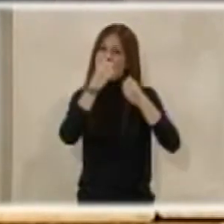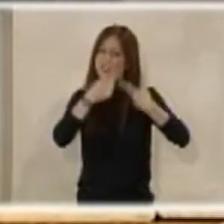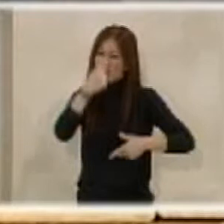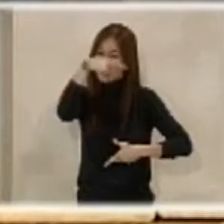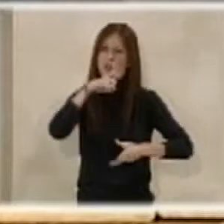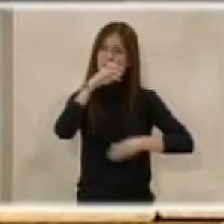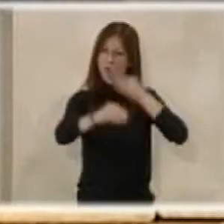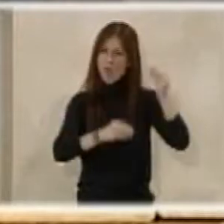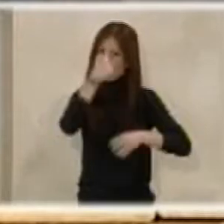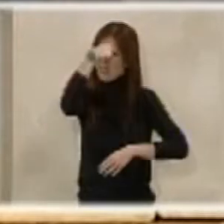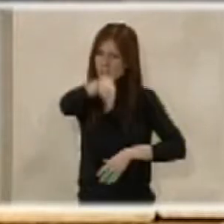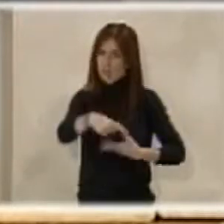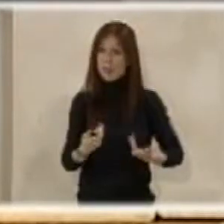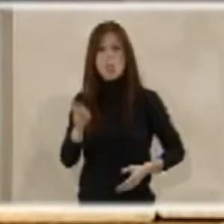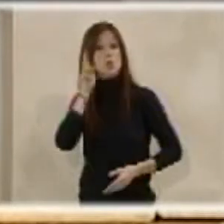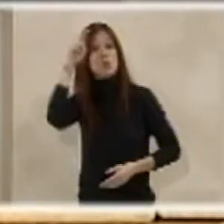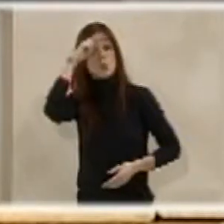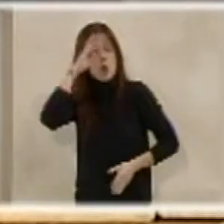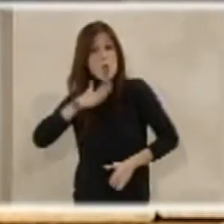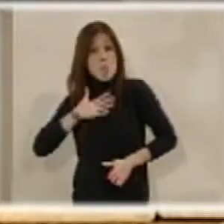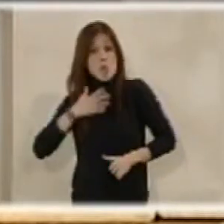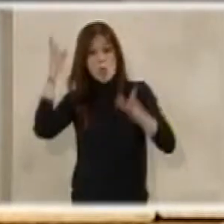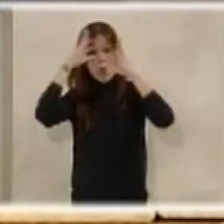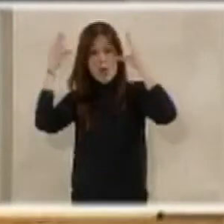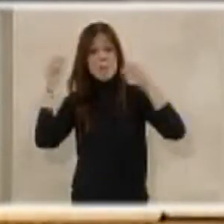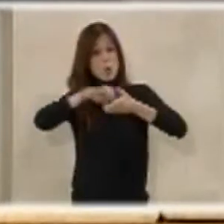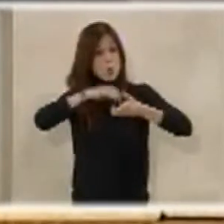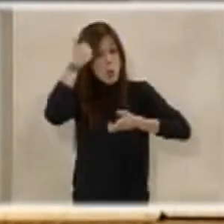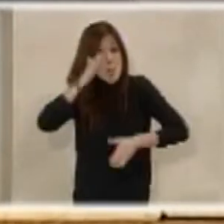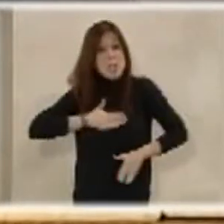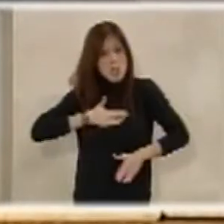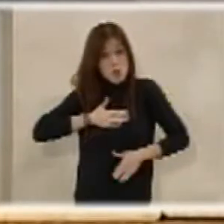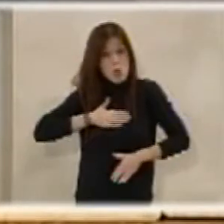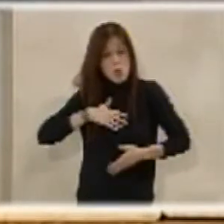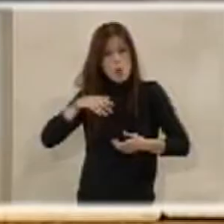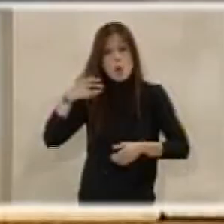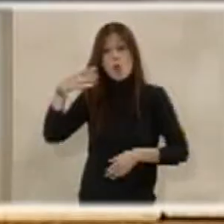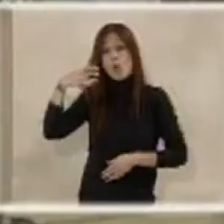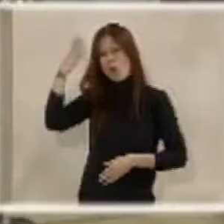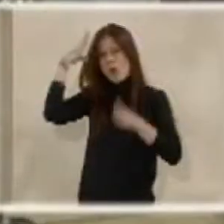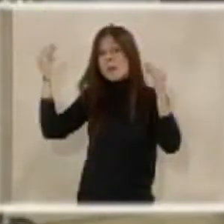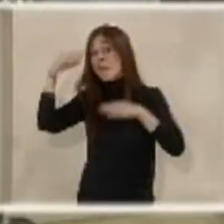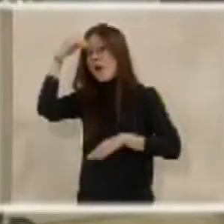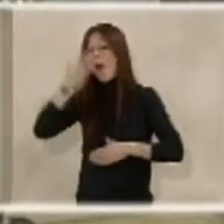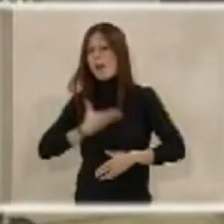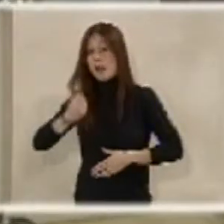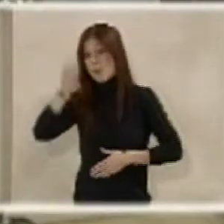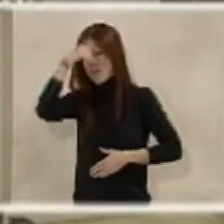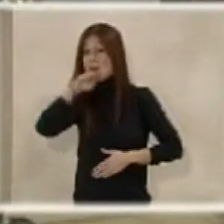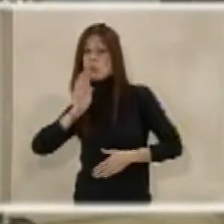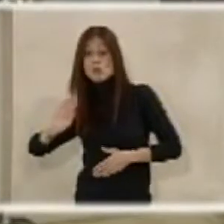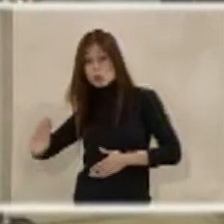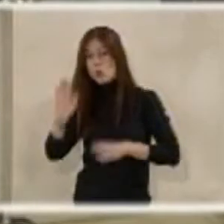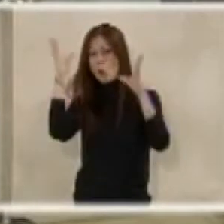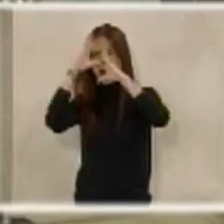del Estado. Mi suegro Guardia Civil, mi cuñado también, el padre del alcalde también y tenemos muchos familiares,